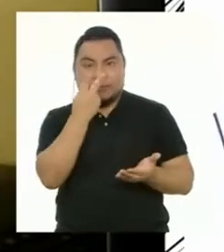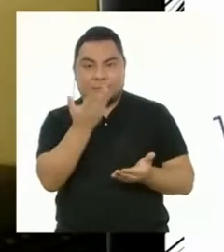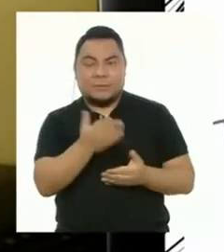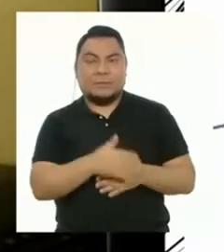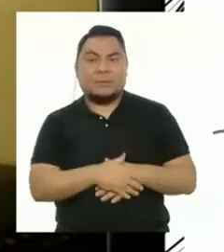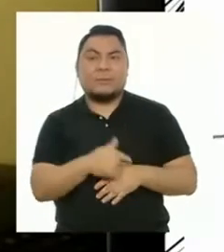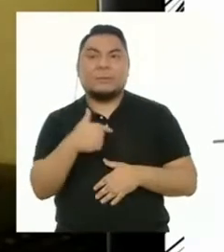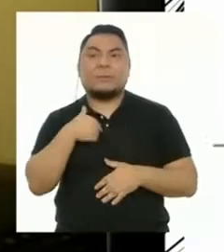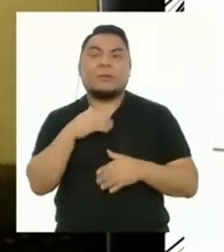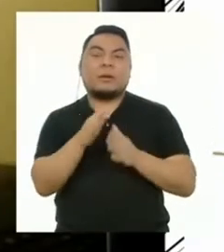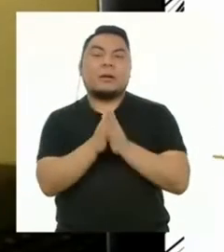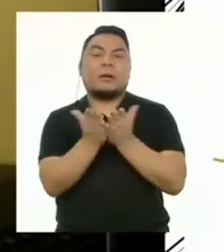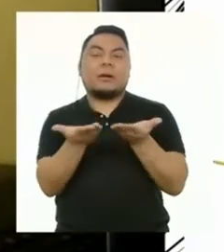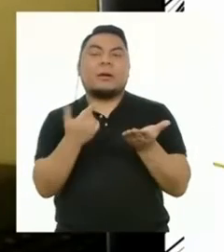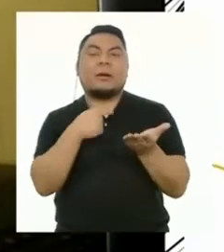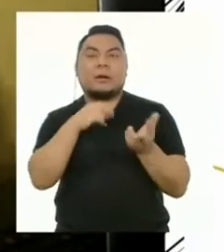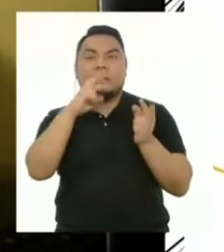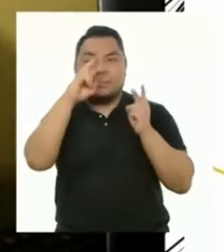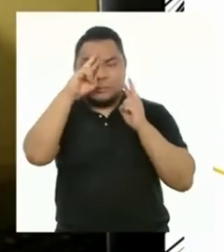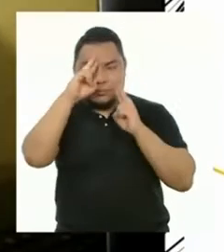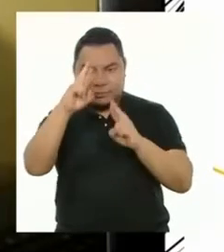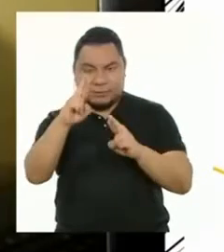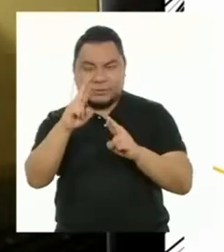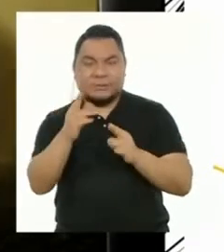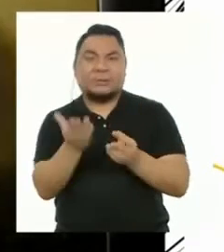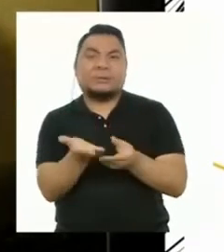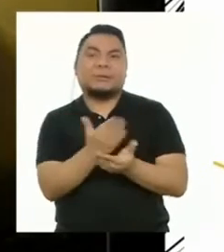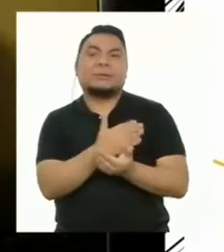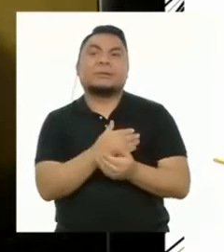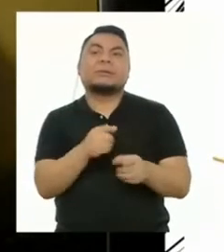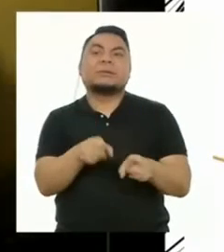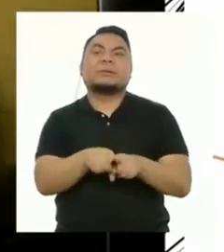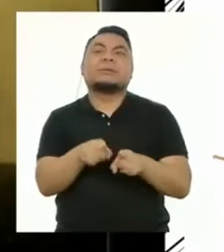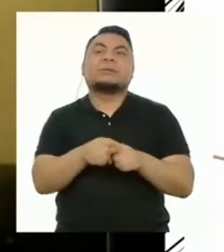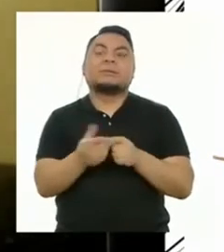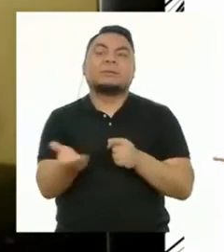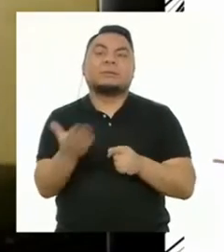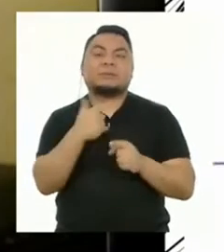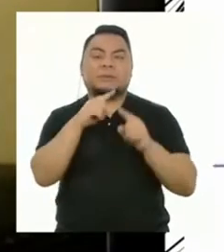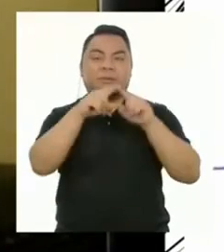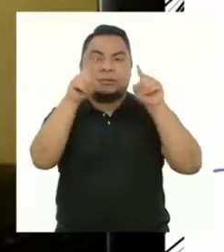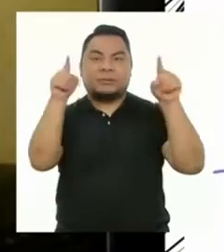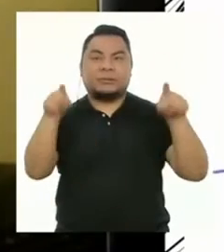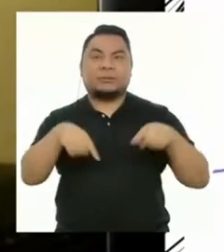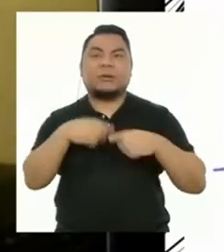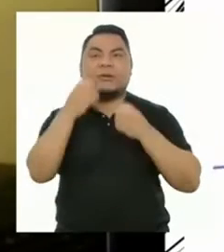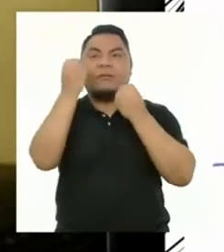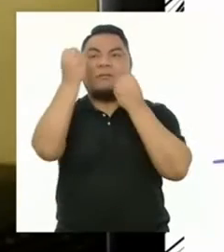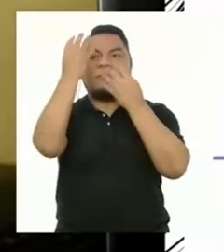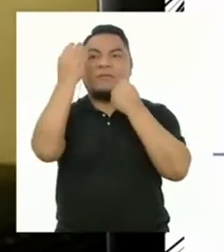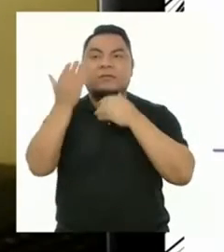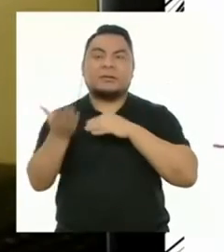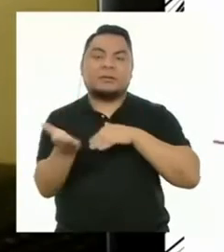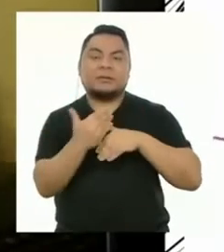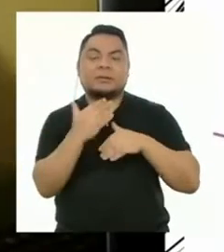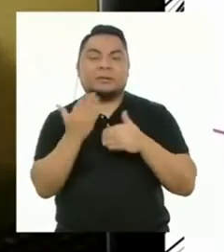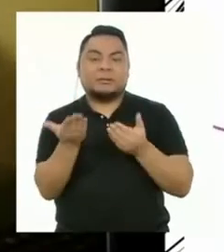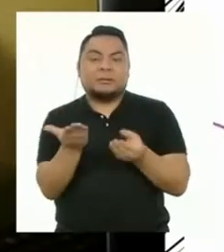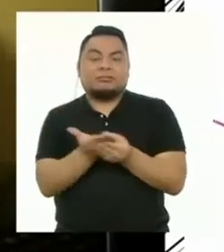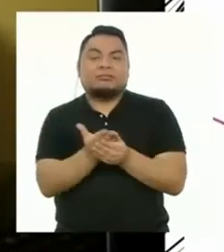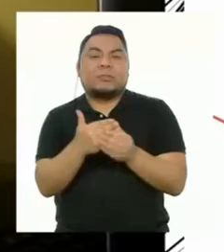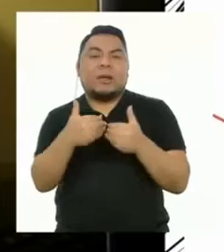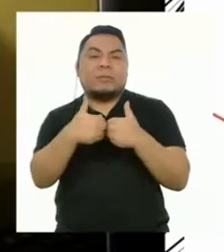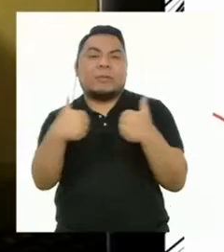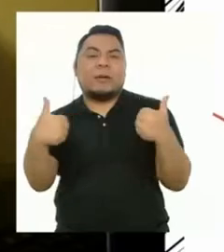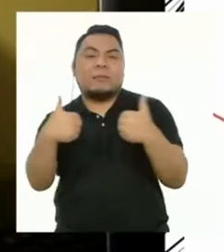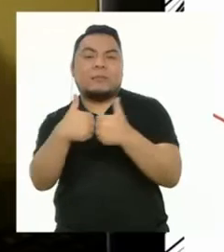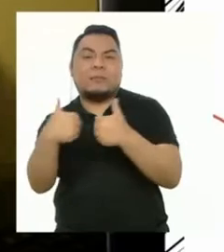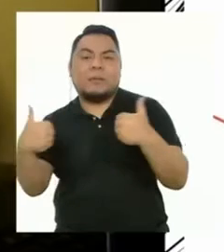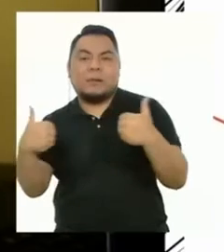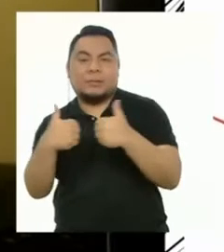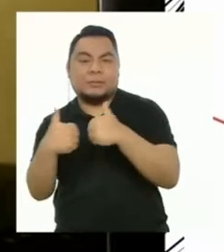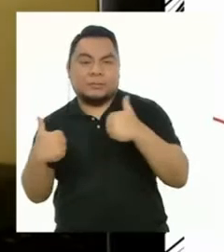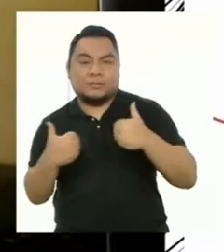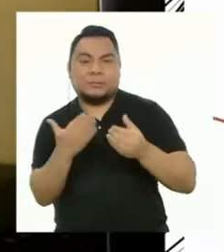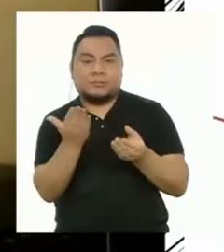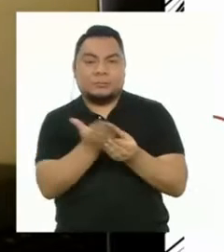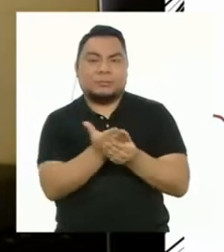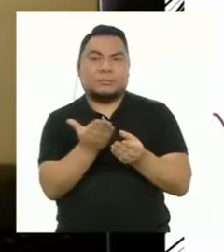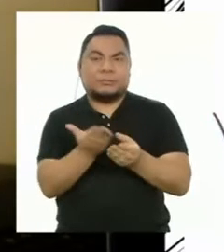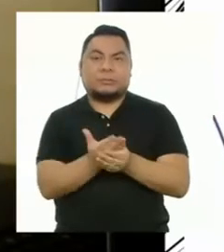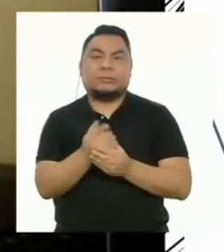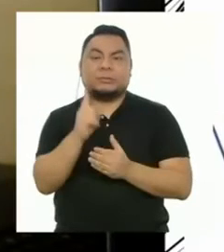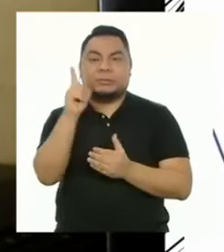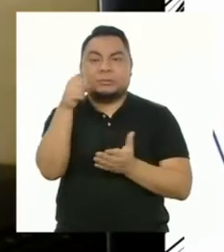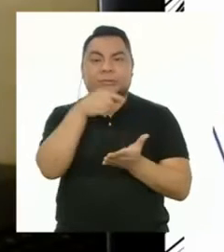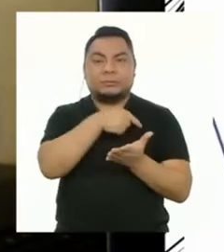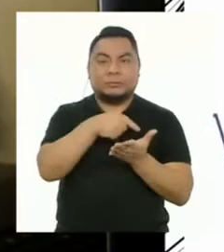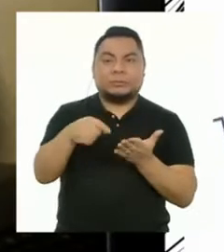manera. Mi hoja de respeto, mi carátula con todos mis datos y mis separadores por semana. En los cuales pongo